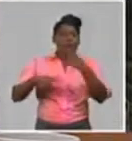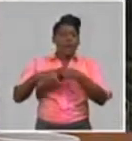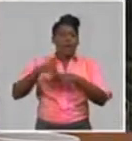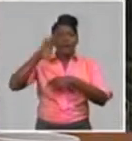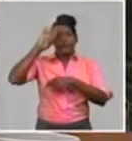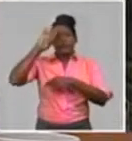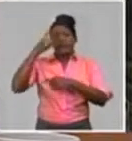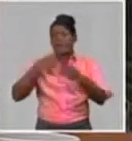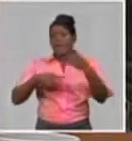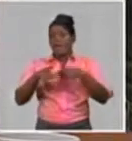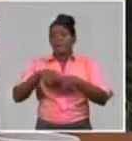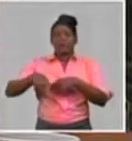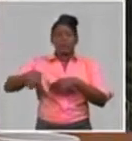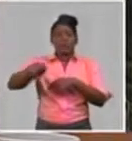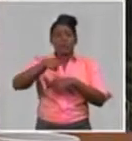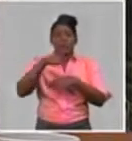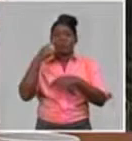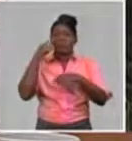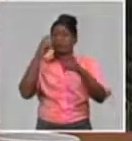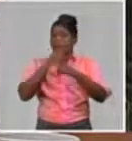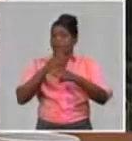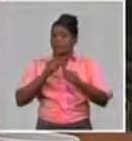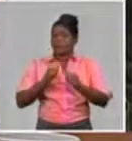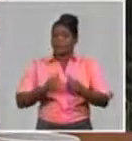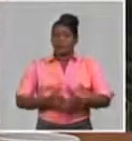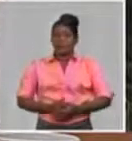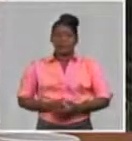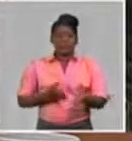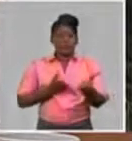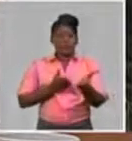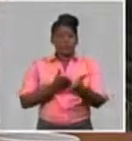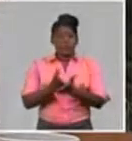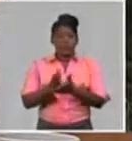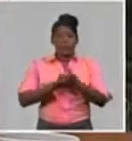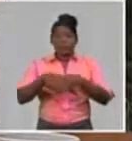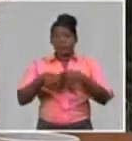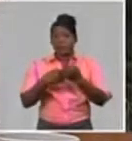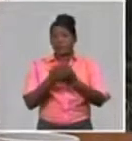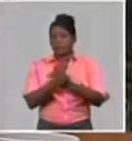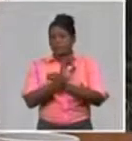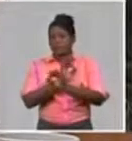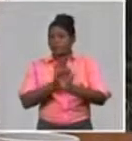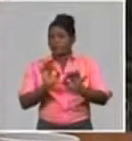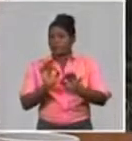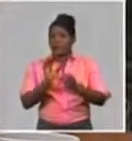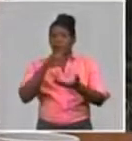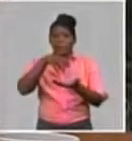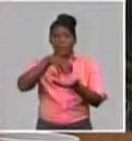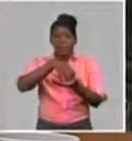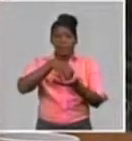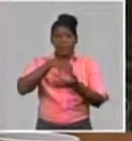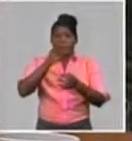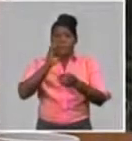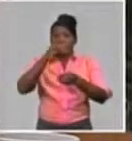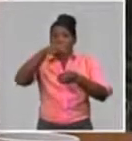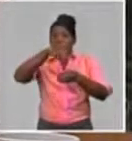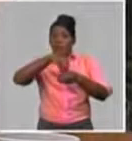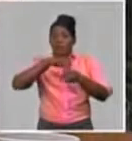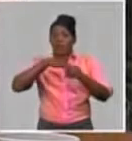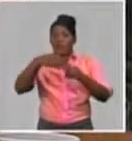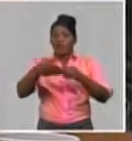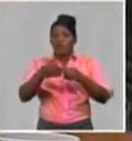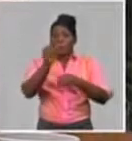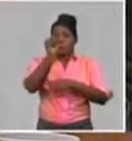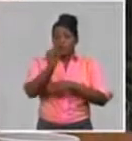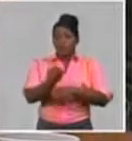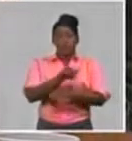y respiratorios. Y mantener la aplicación obligatoria de la desinfección de manos, superficies y pasos podálicos con las soluciones